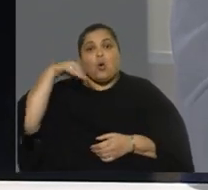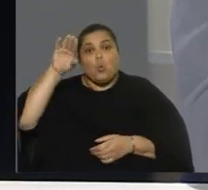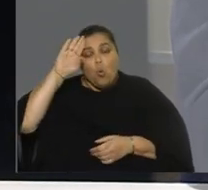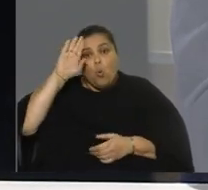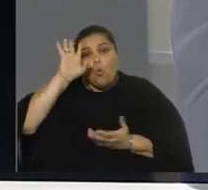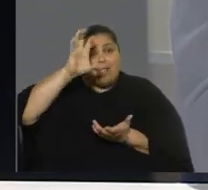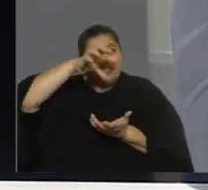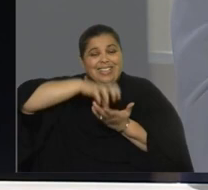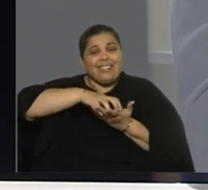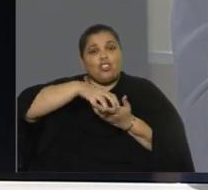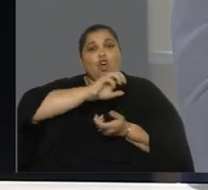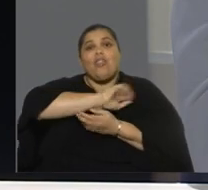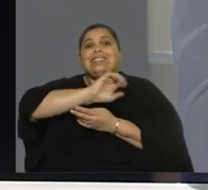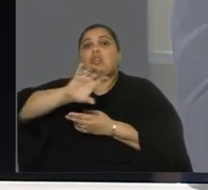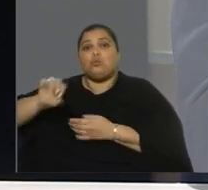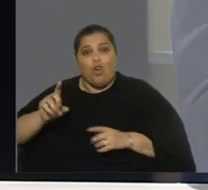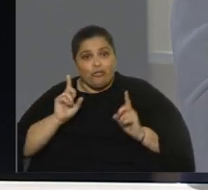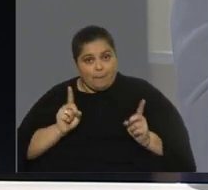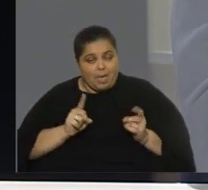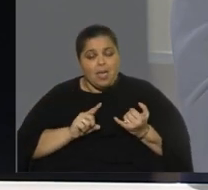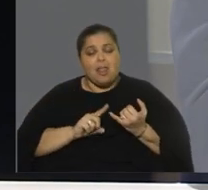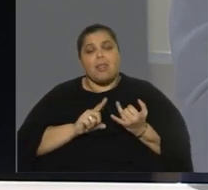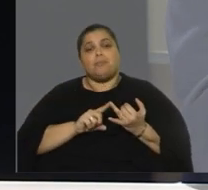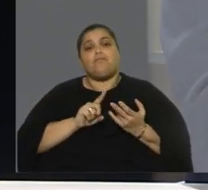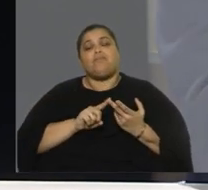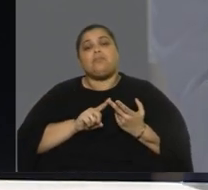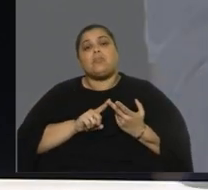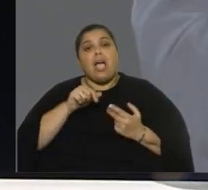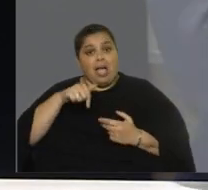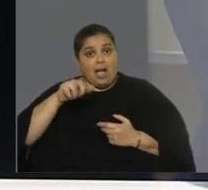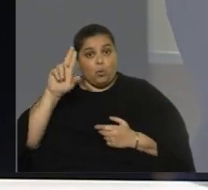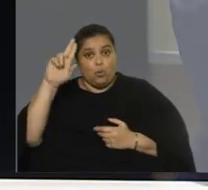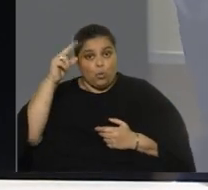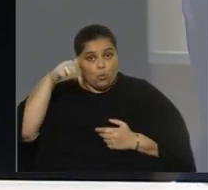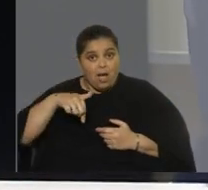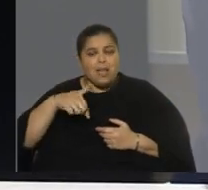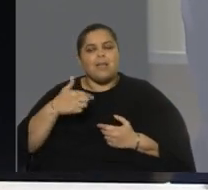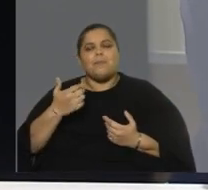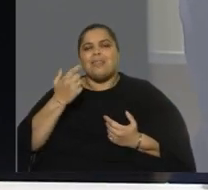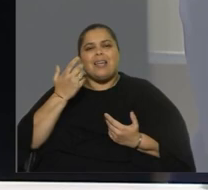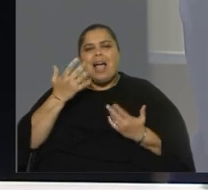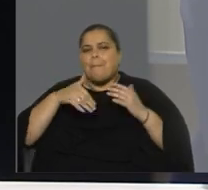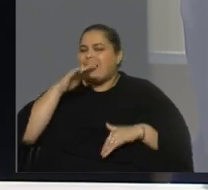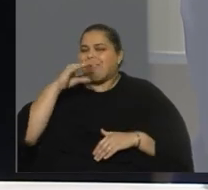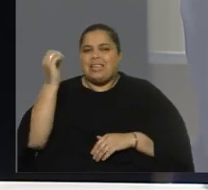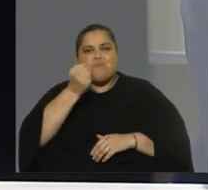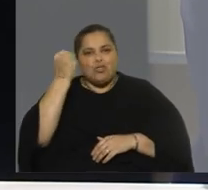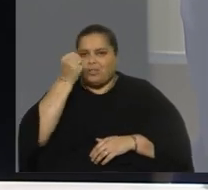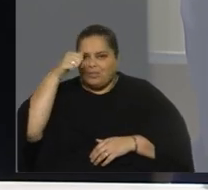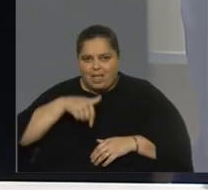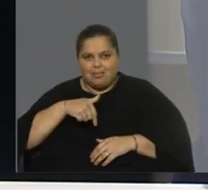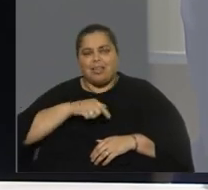centros de distribución también a ver Uruguay lo que tiene que es lo que más me importa a mí que la gente